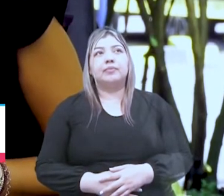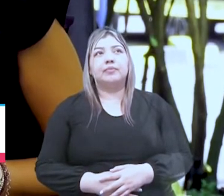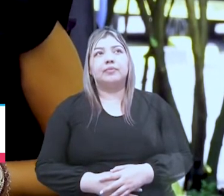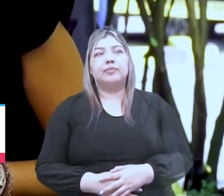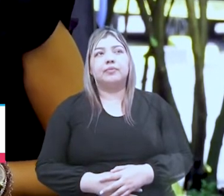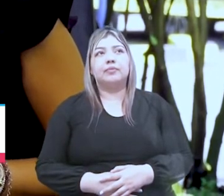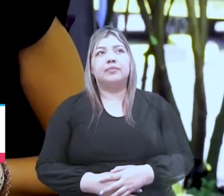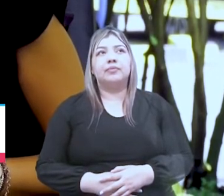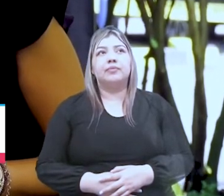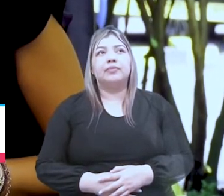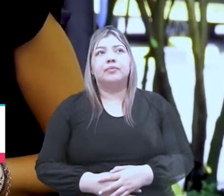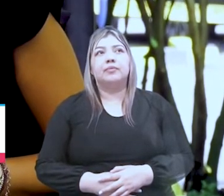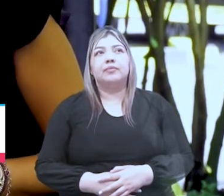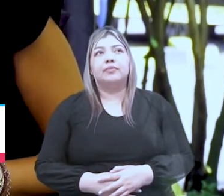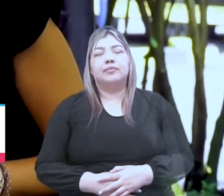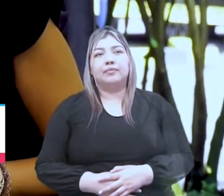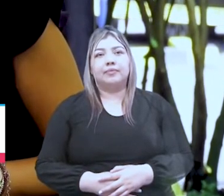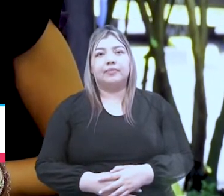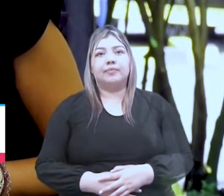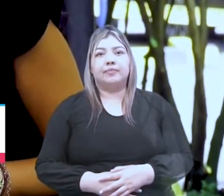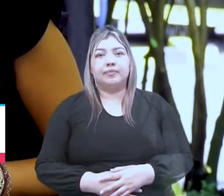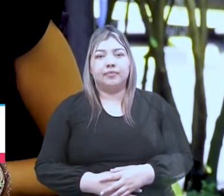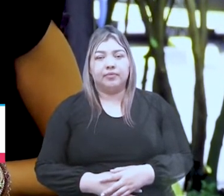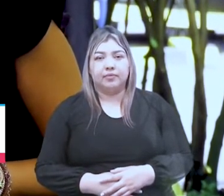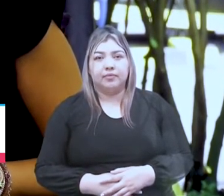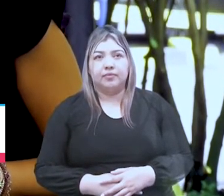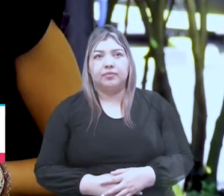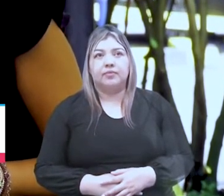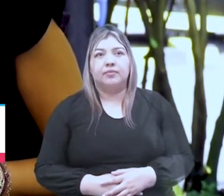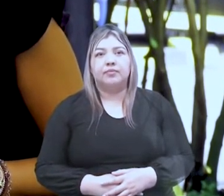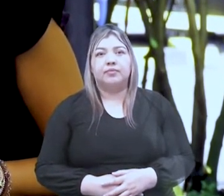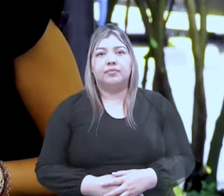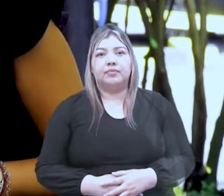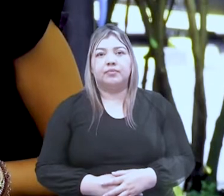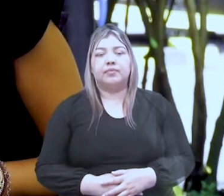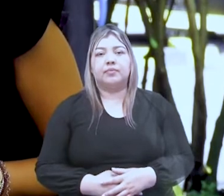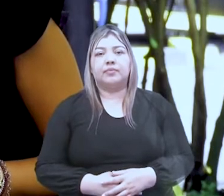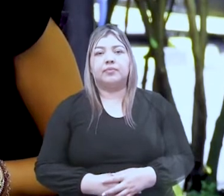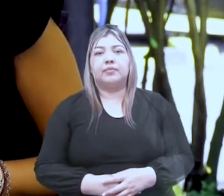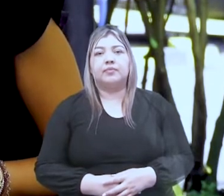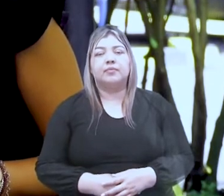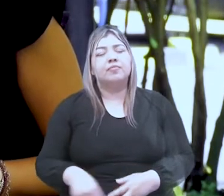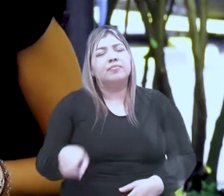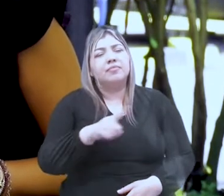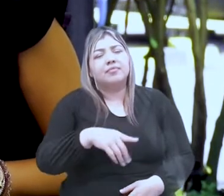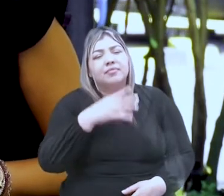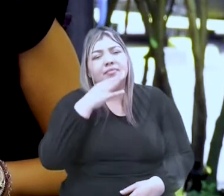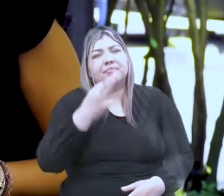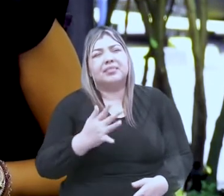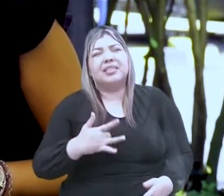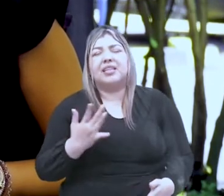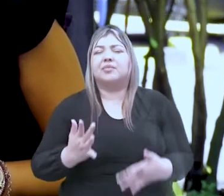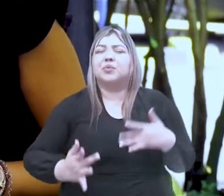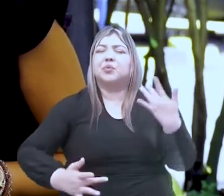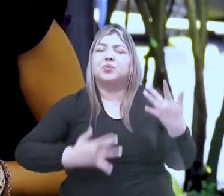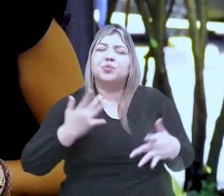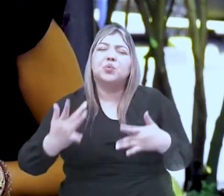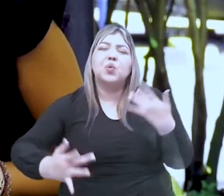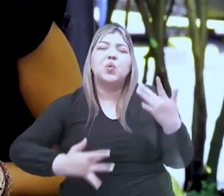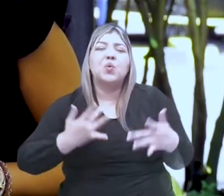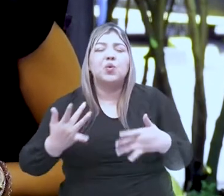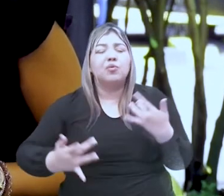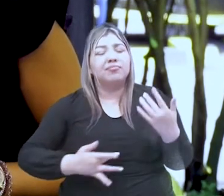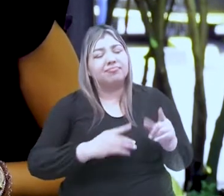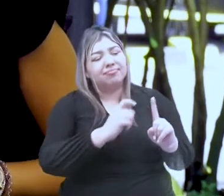y a todo su equipo. creo que lo que estamos aquí escuchando y siguiendo la transmisión estamos muy emocionados, no solamente por ver el tono de sus